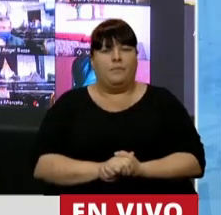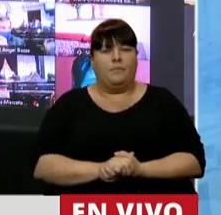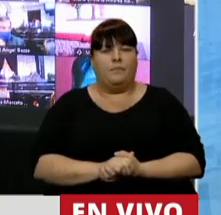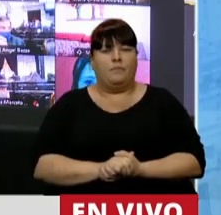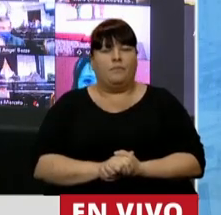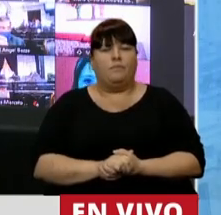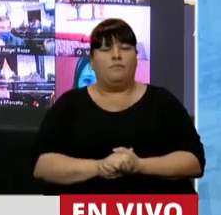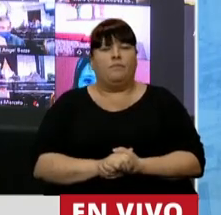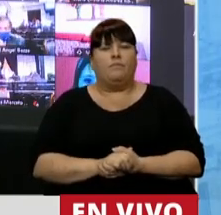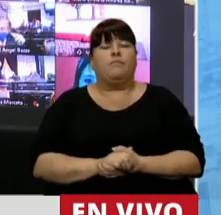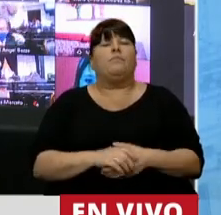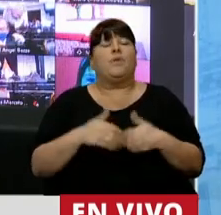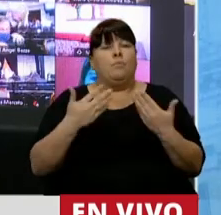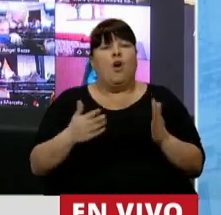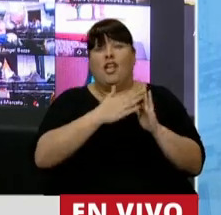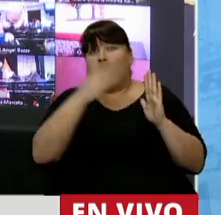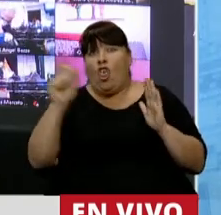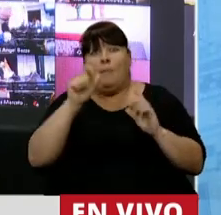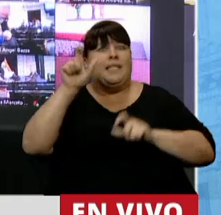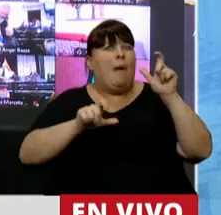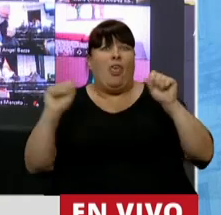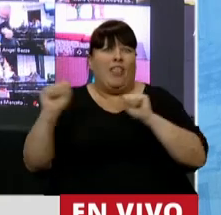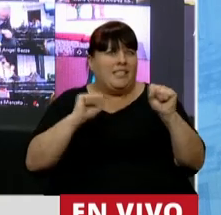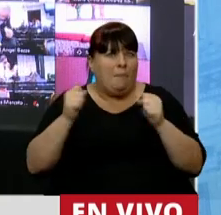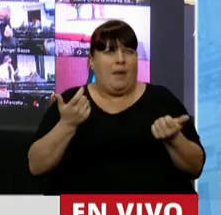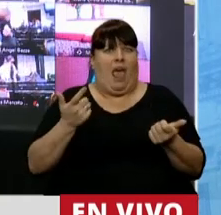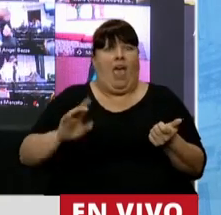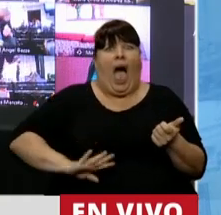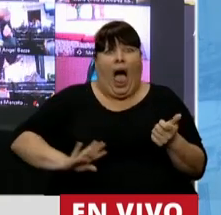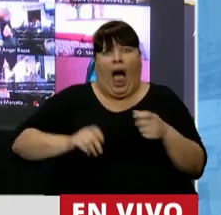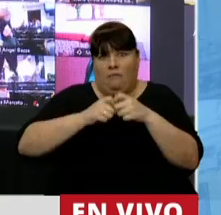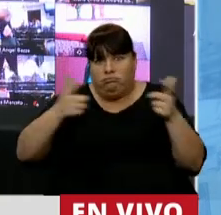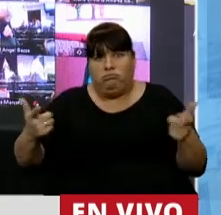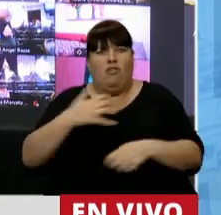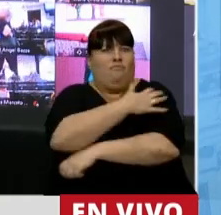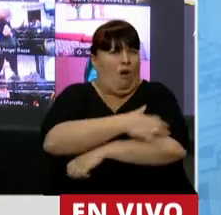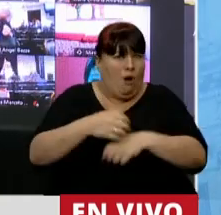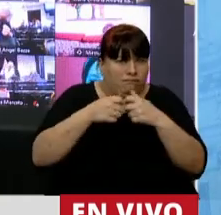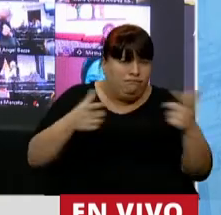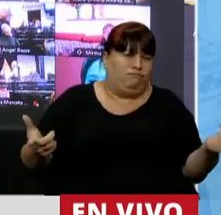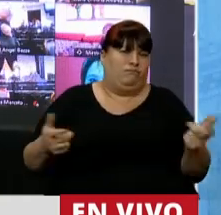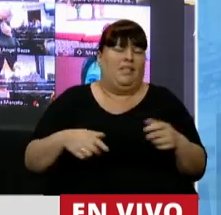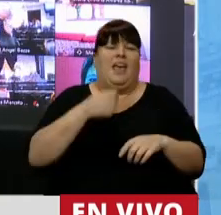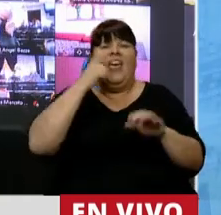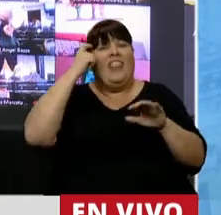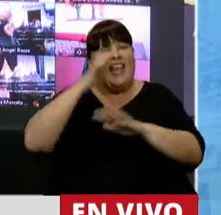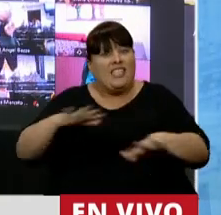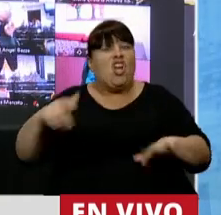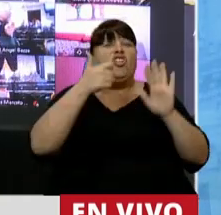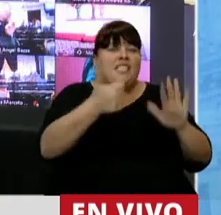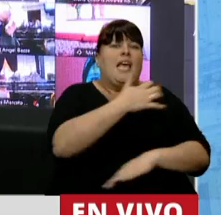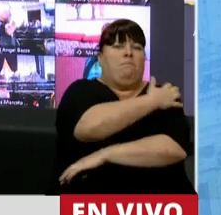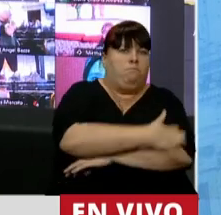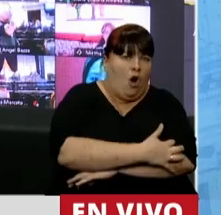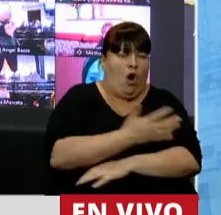En estos meses mucha gente está desesperada. El hambre creció, creció la pobreza. Seis de cada diez pines son